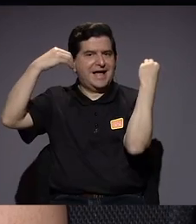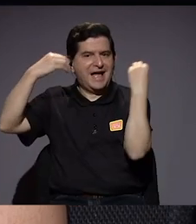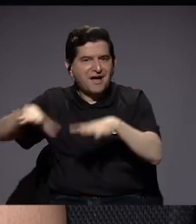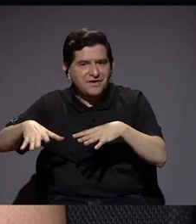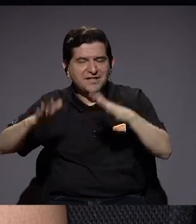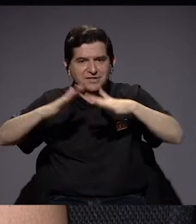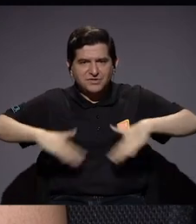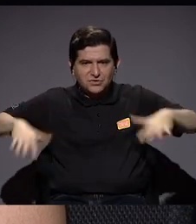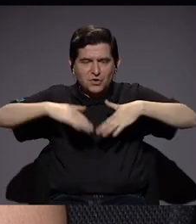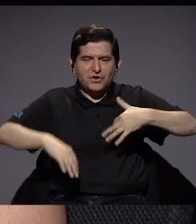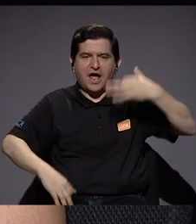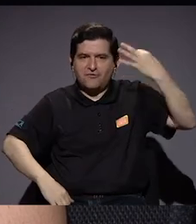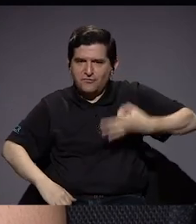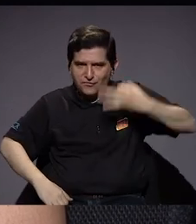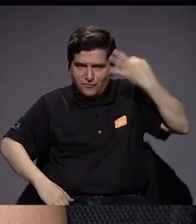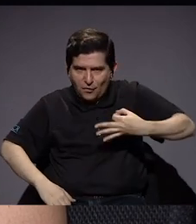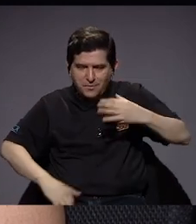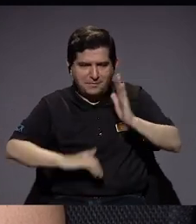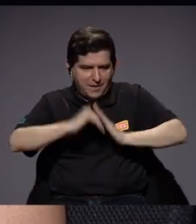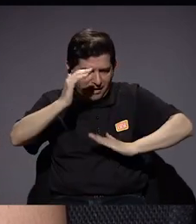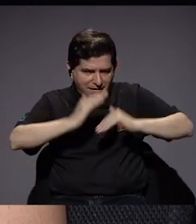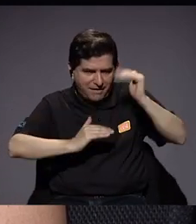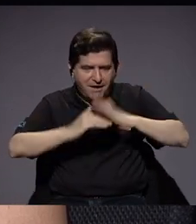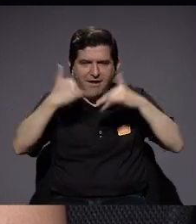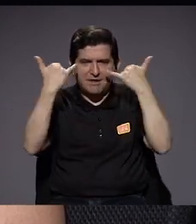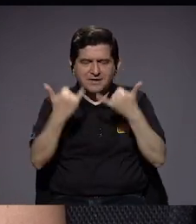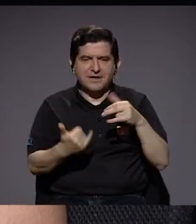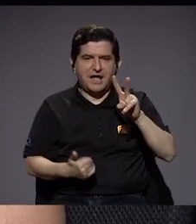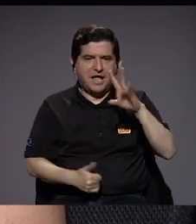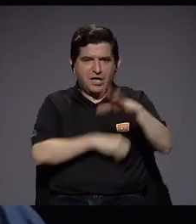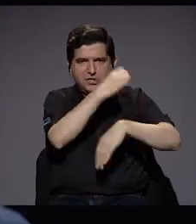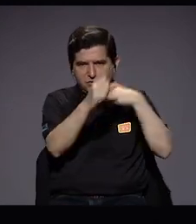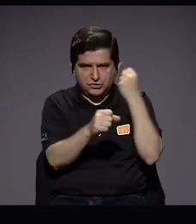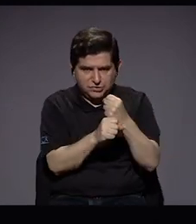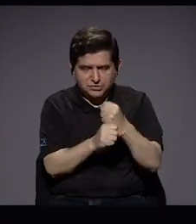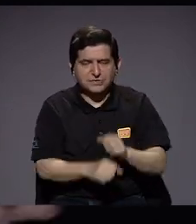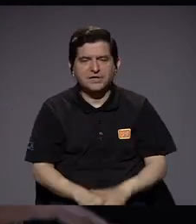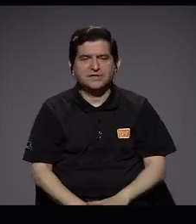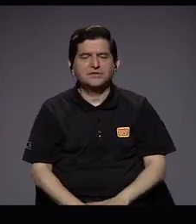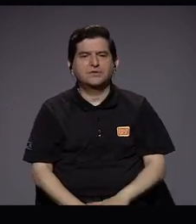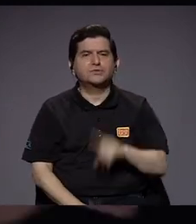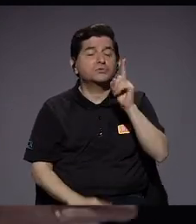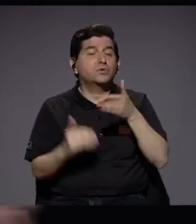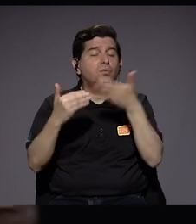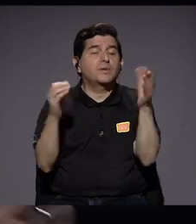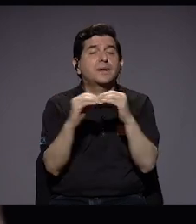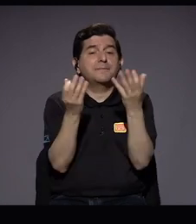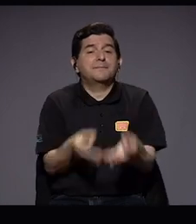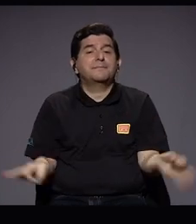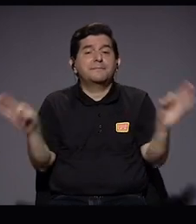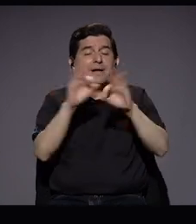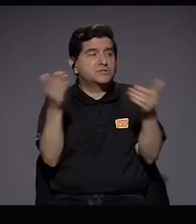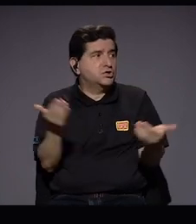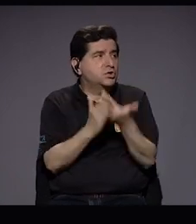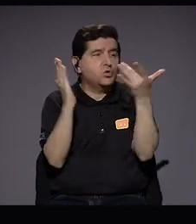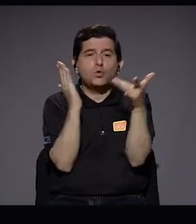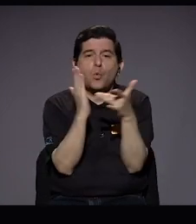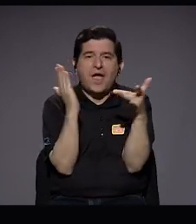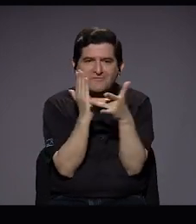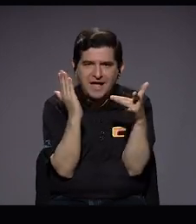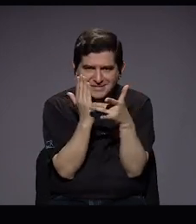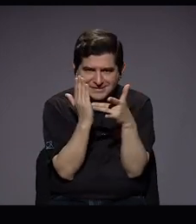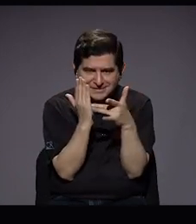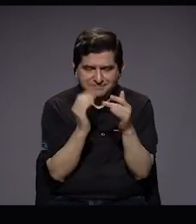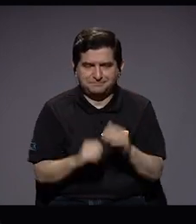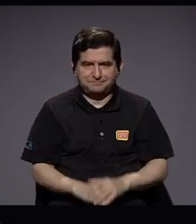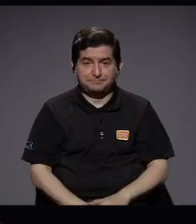los espacios formalizados, construidos a lo largo de estos 200 años Doña Carolina, una de las cosas más importantes son las nuevas tecnologías, ¿verdad?